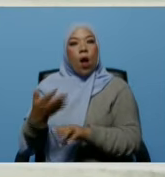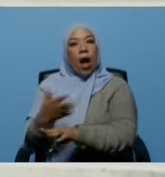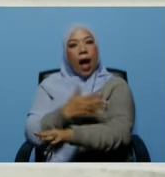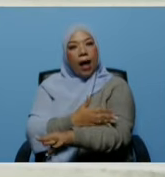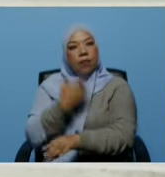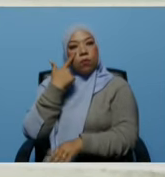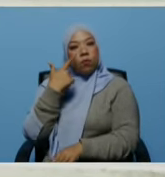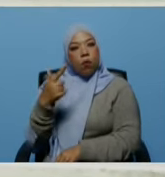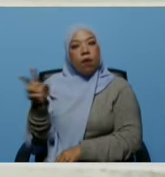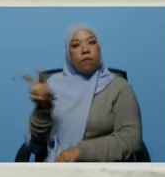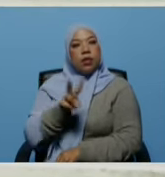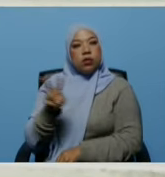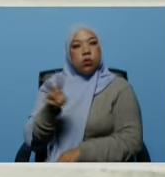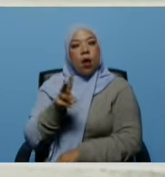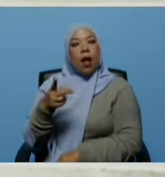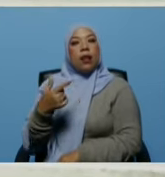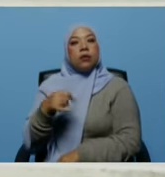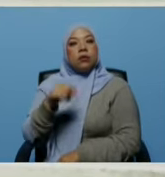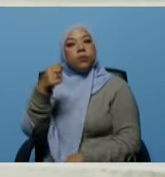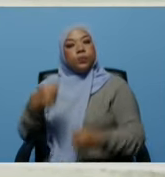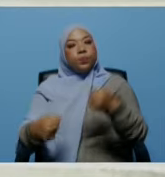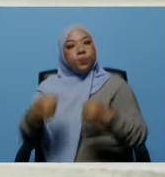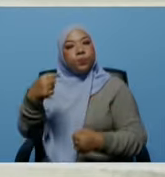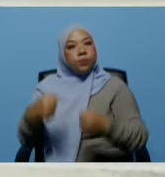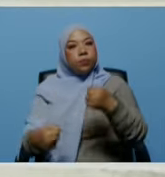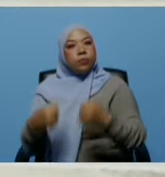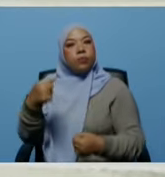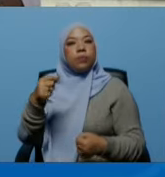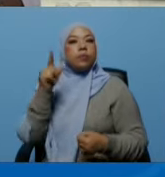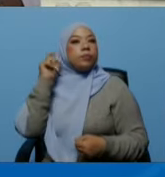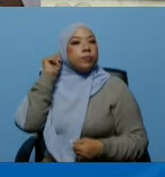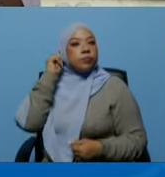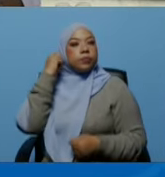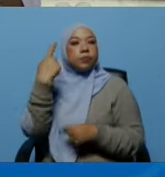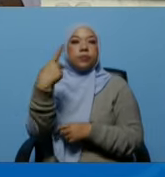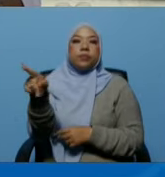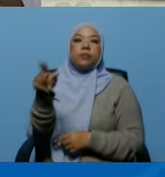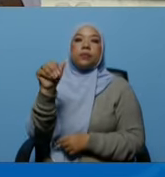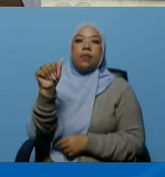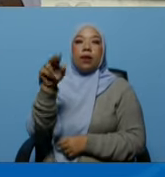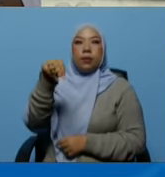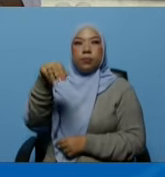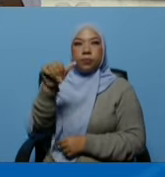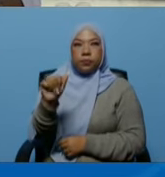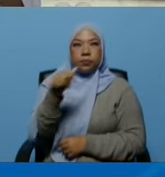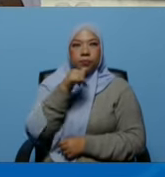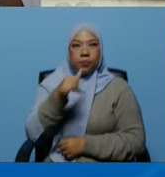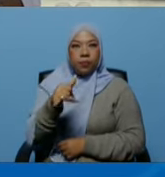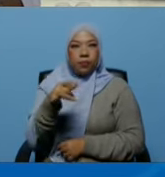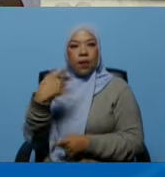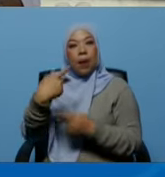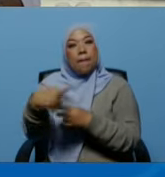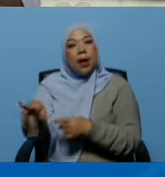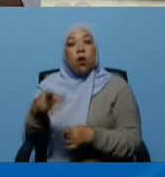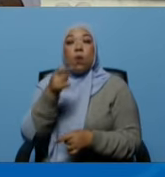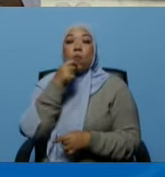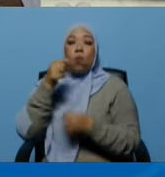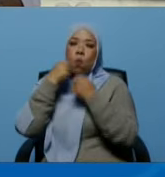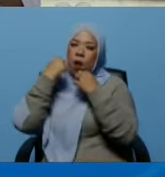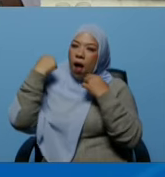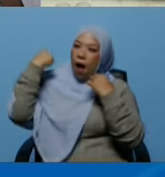recorriendo el país allá en la parroquia guerrera Ana Soto mi querida parroquia guerrera